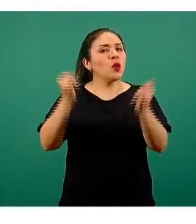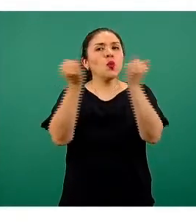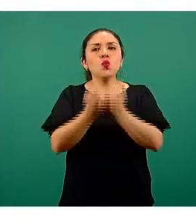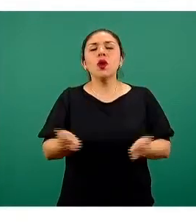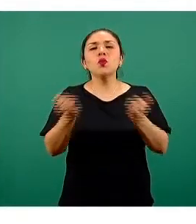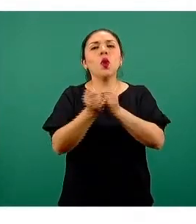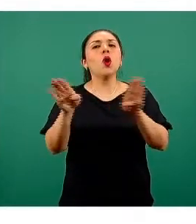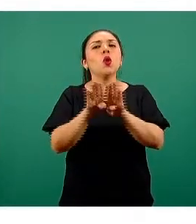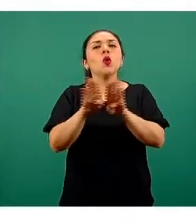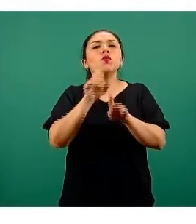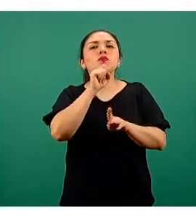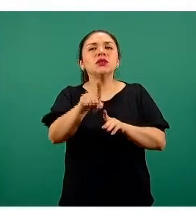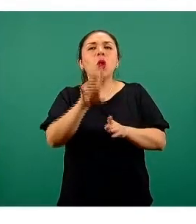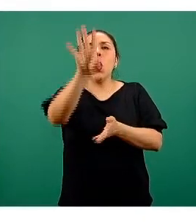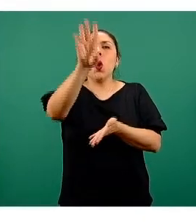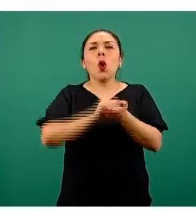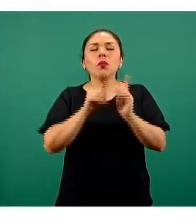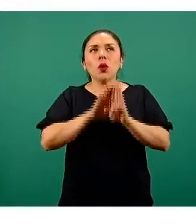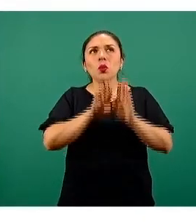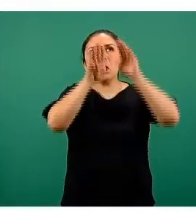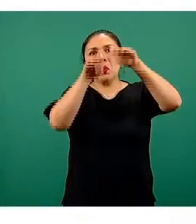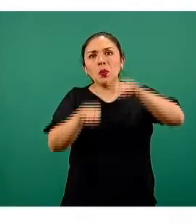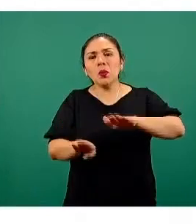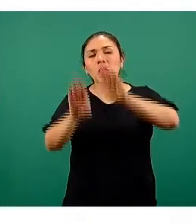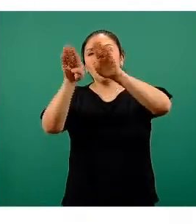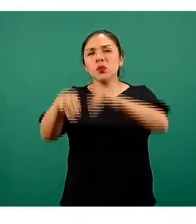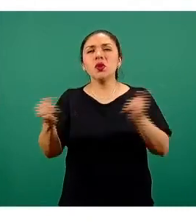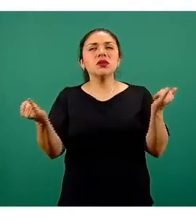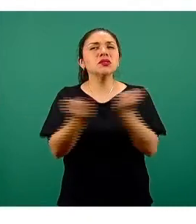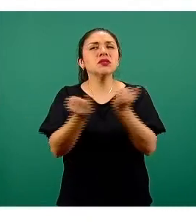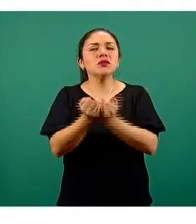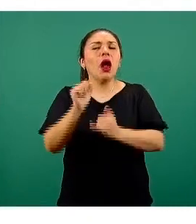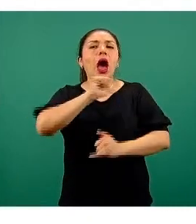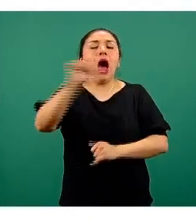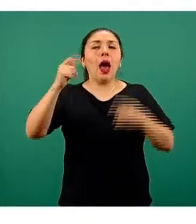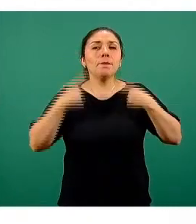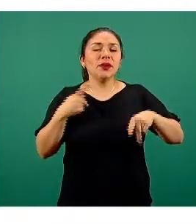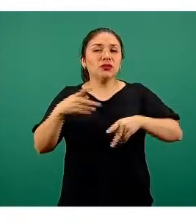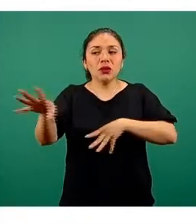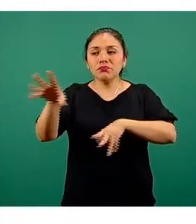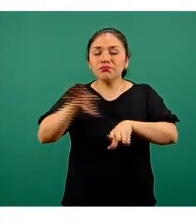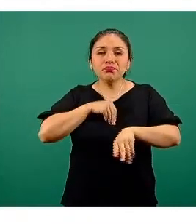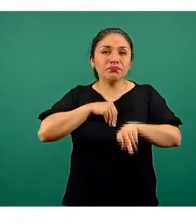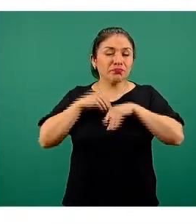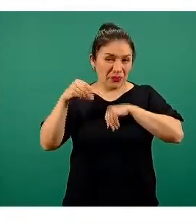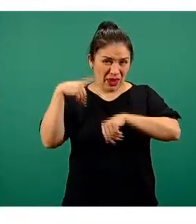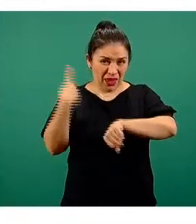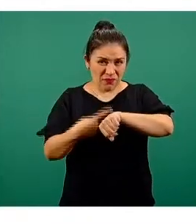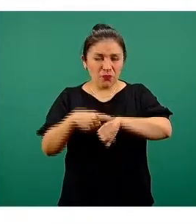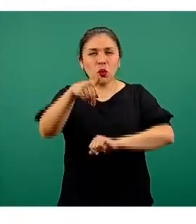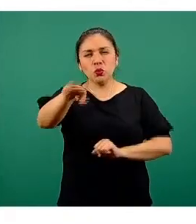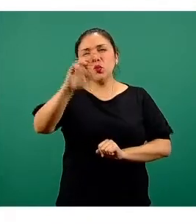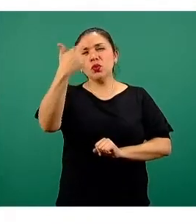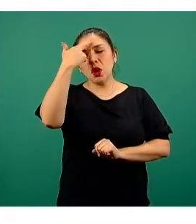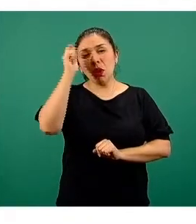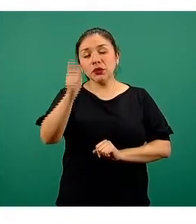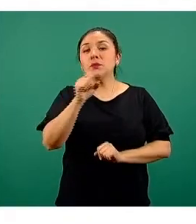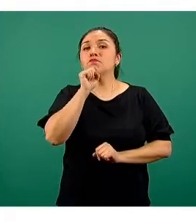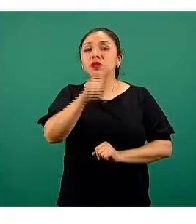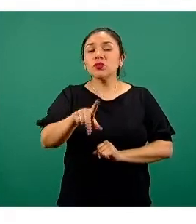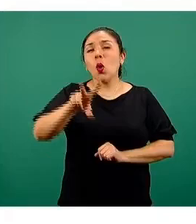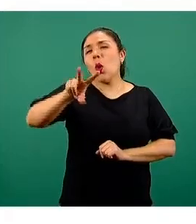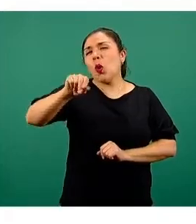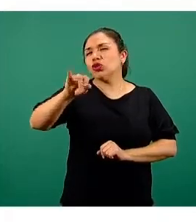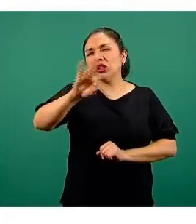paralela prácticamente al comportamiento de las personas que han enfermado, recordando que precisamente el 80